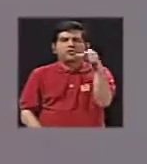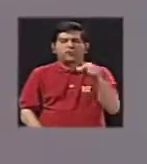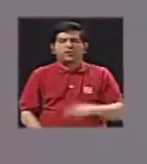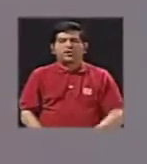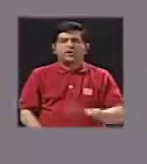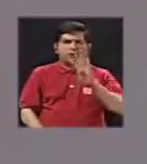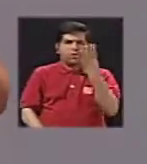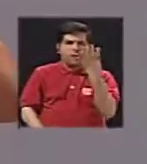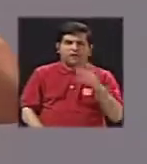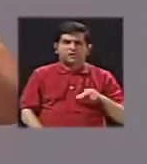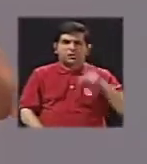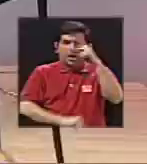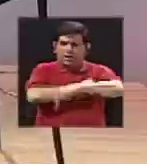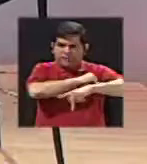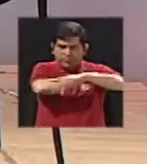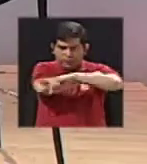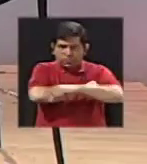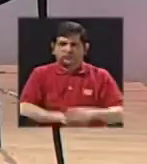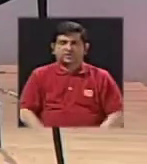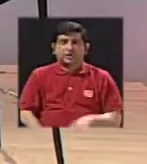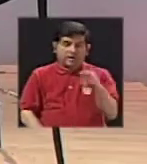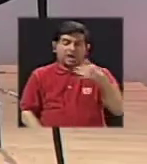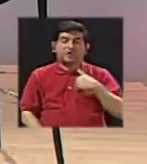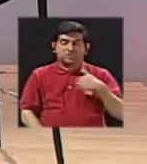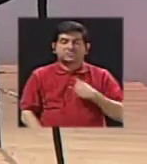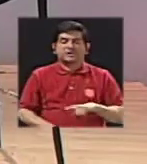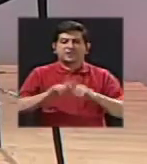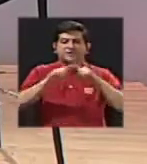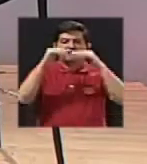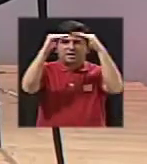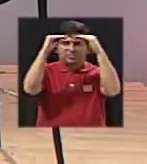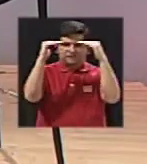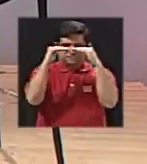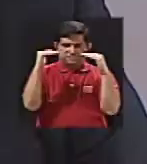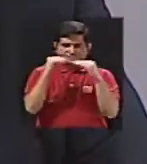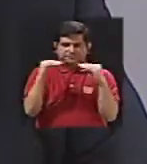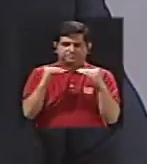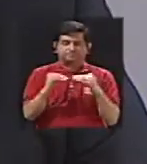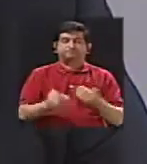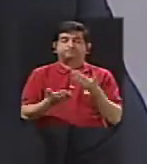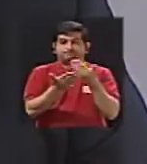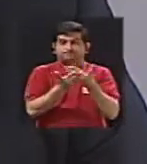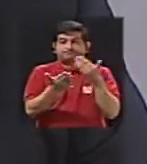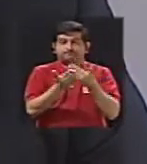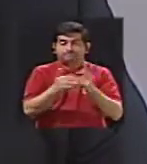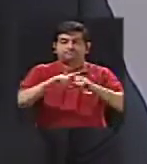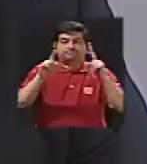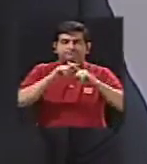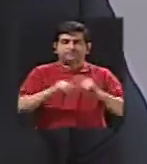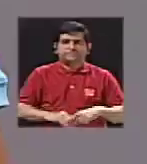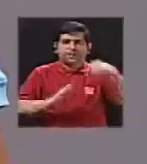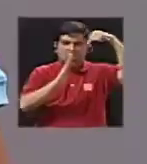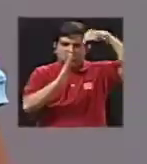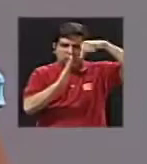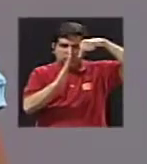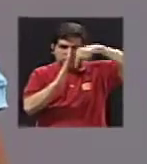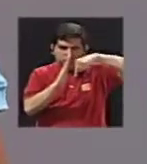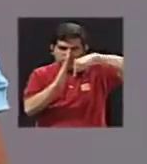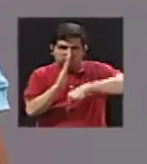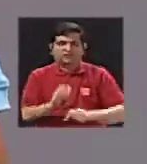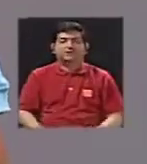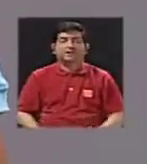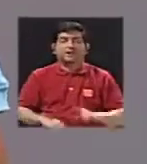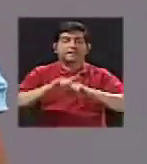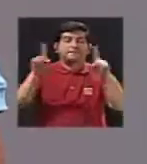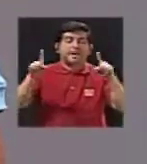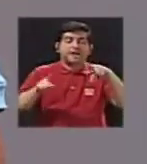Uli ubicadas en la zona norte, que ellos tienen ciertas estratificaciones. Entonces, hay que tomar muestras en diferentes profundidades. En el caso del